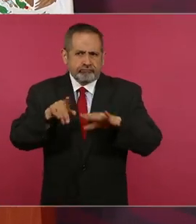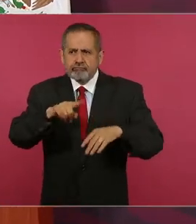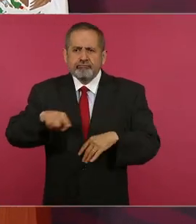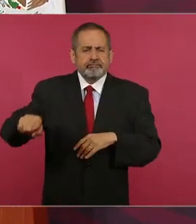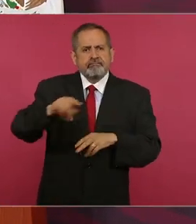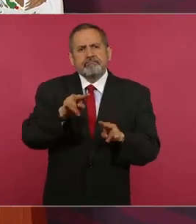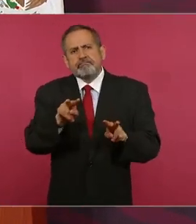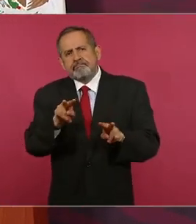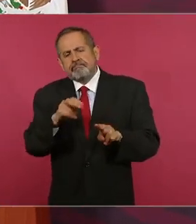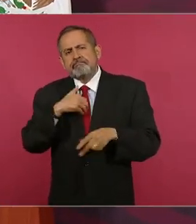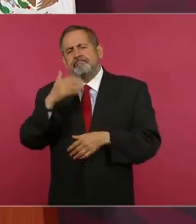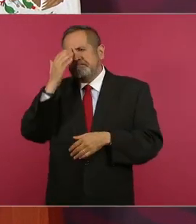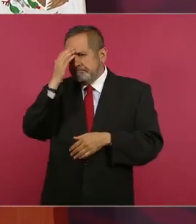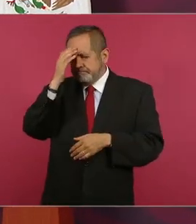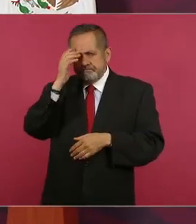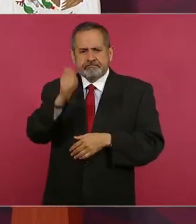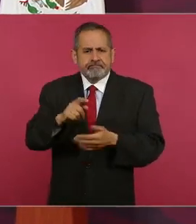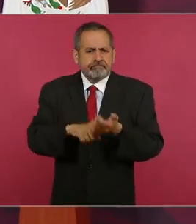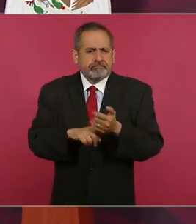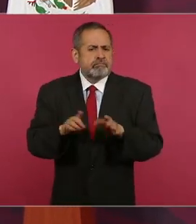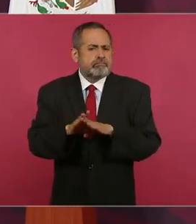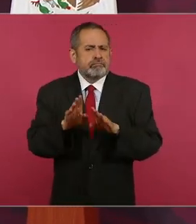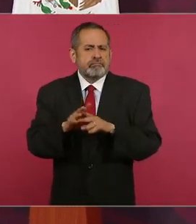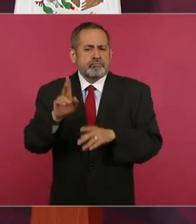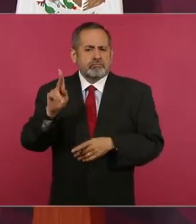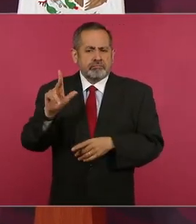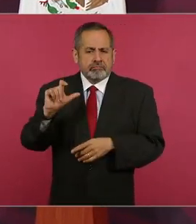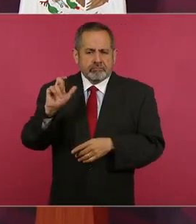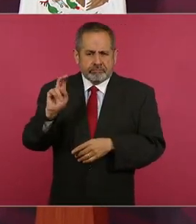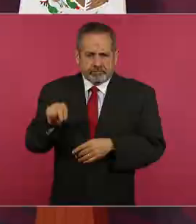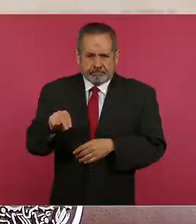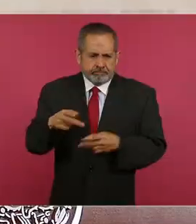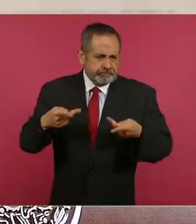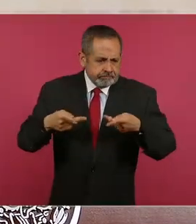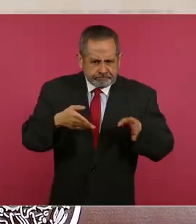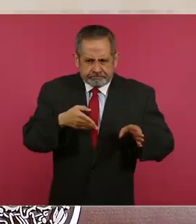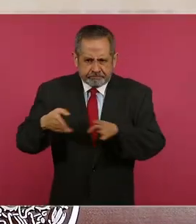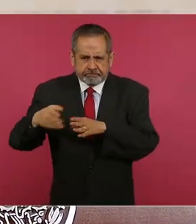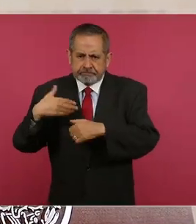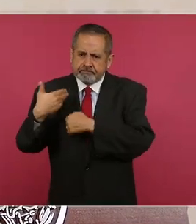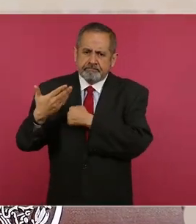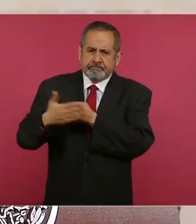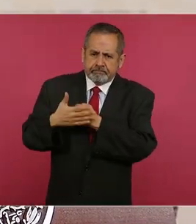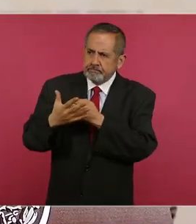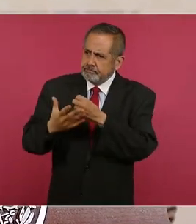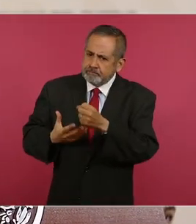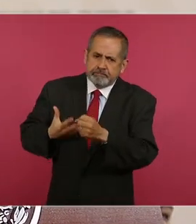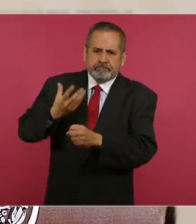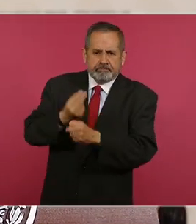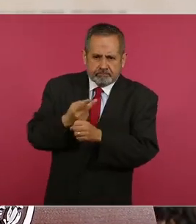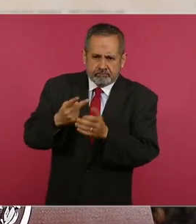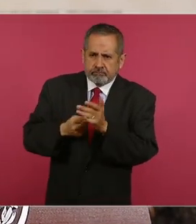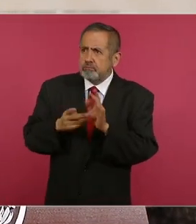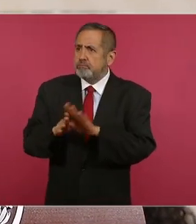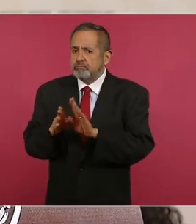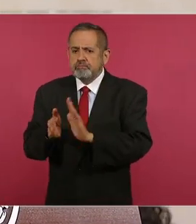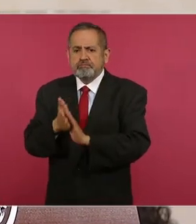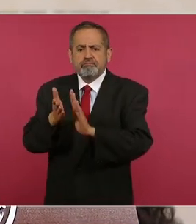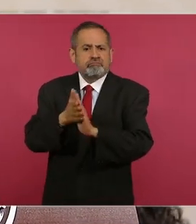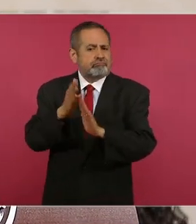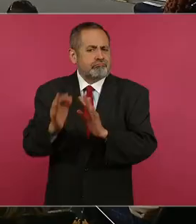el plan de reconstrucción, la segunda etapa, lo que